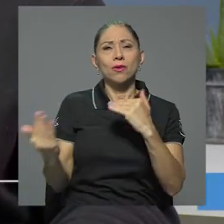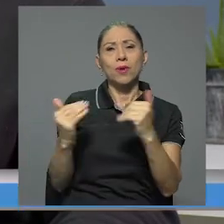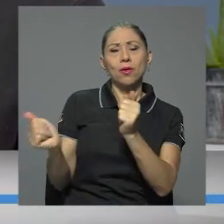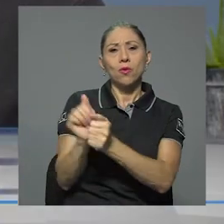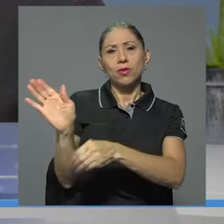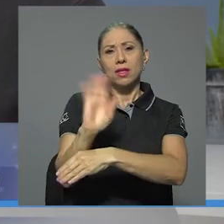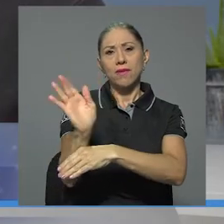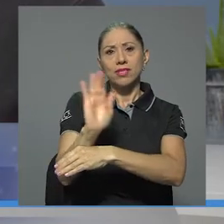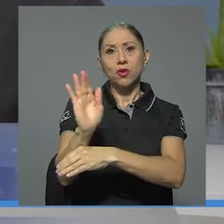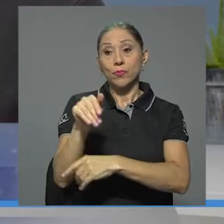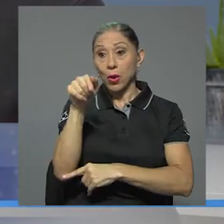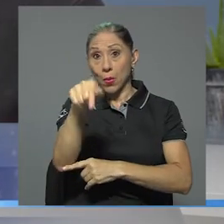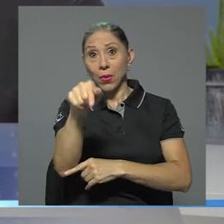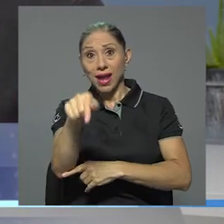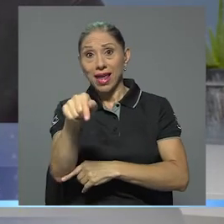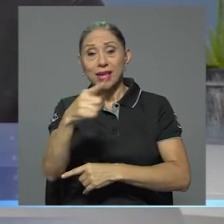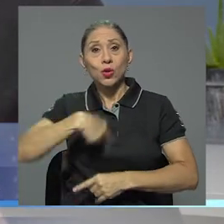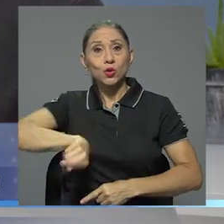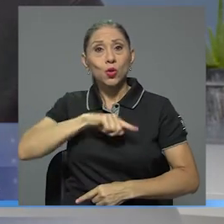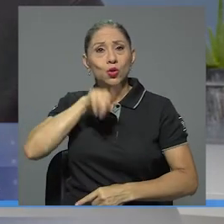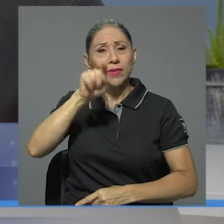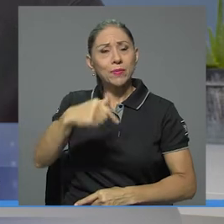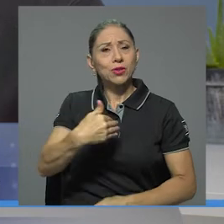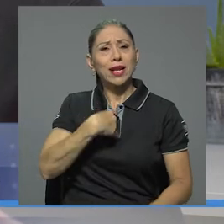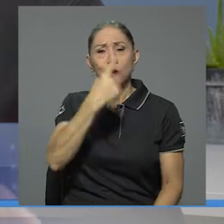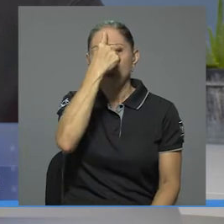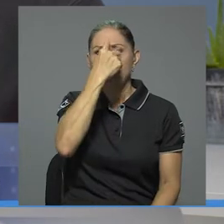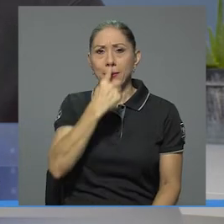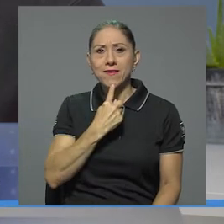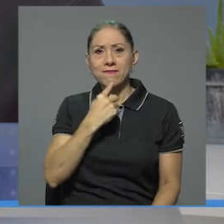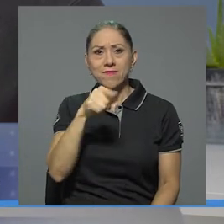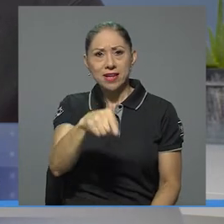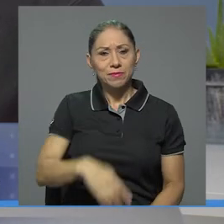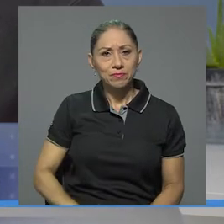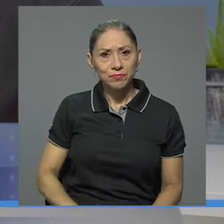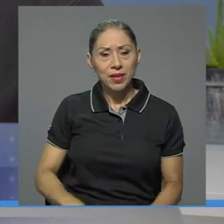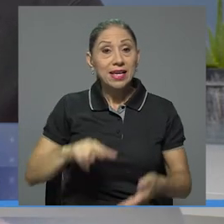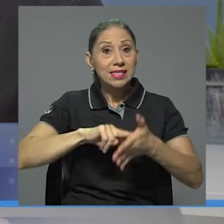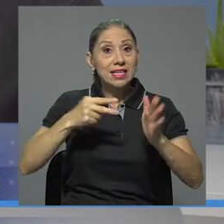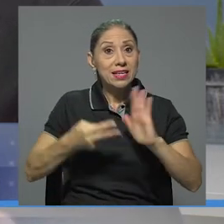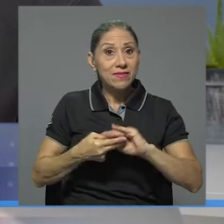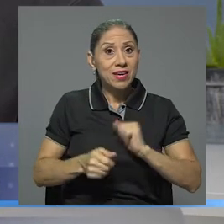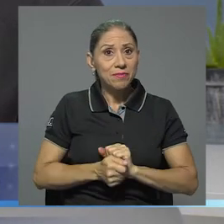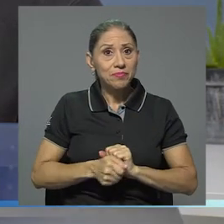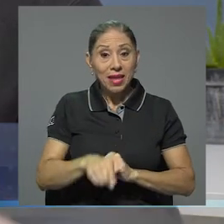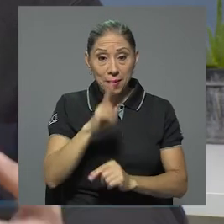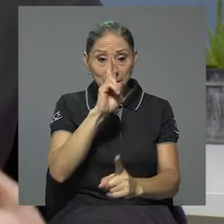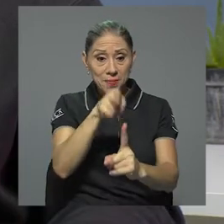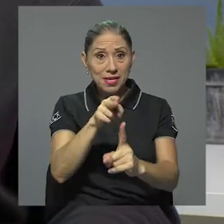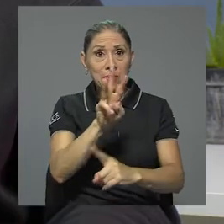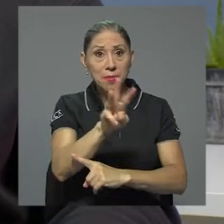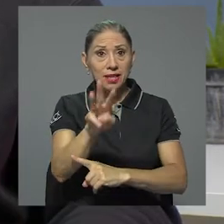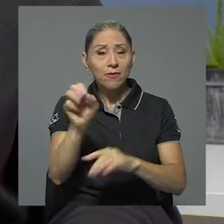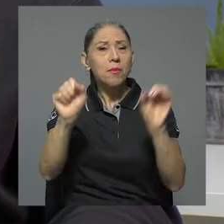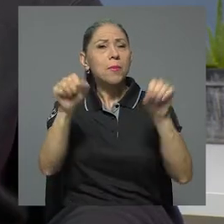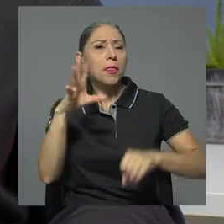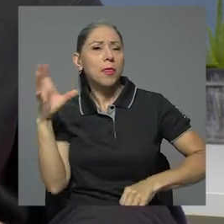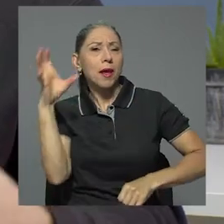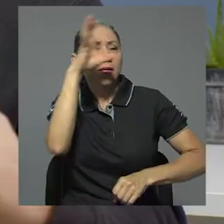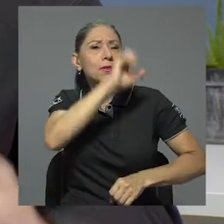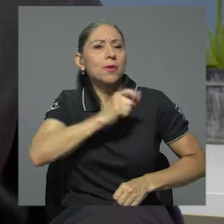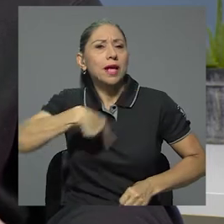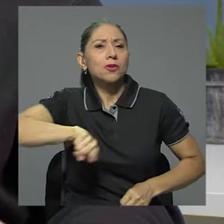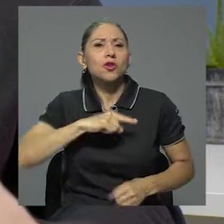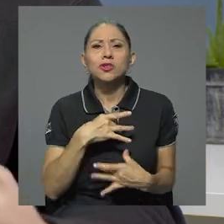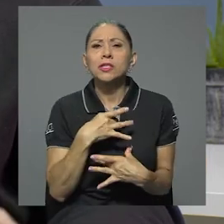nosotros en esta plataforma tenemos que tener un perfil. Este perfil hace que la misma plataforma pueda leer nuestros gustos y decir, bueno,